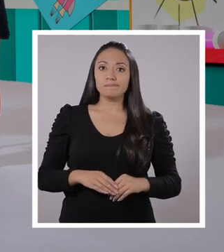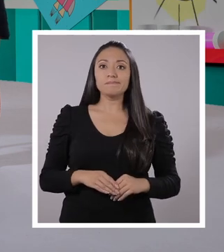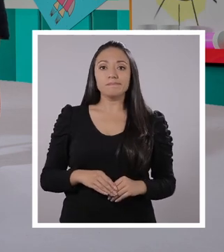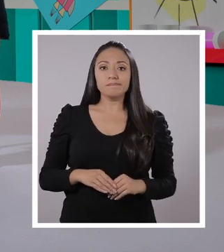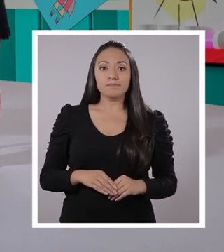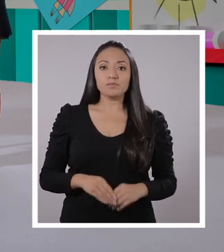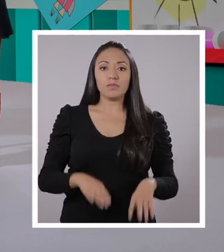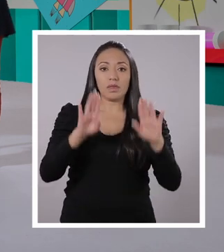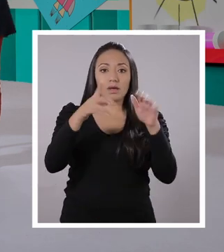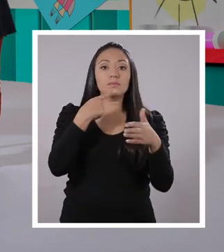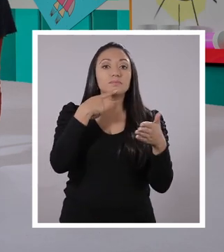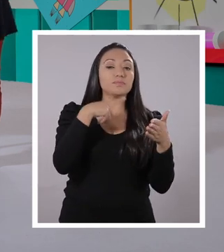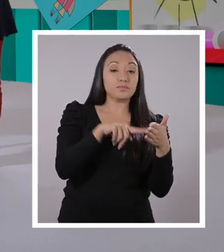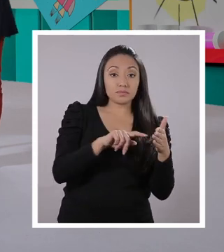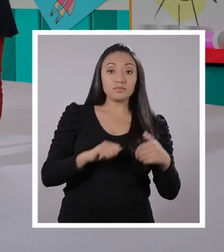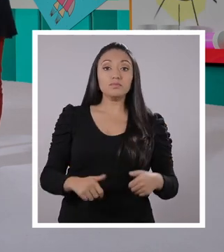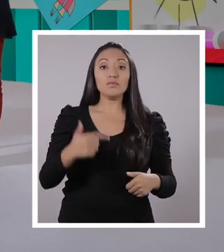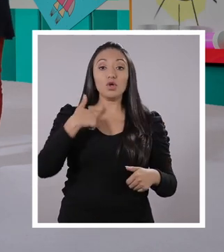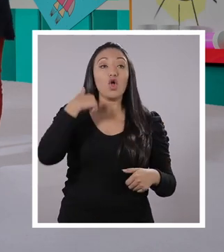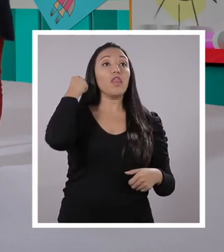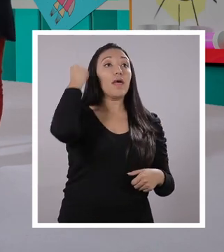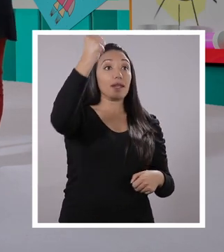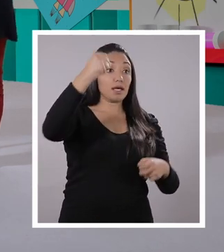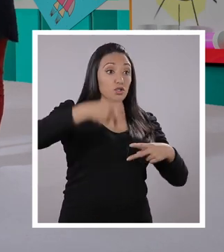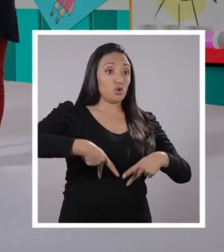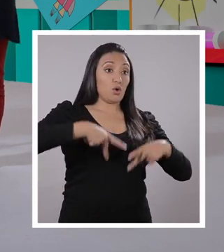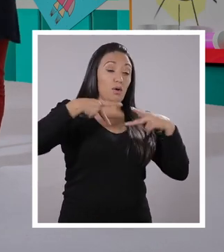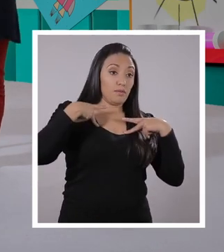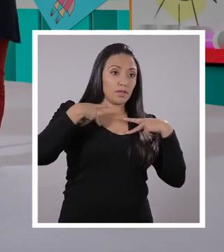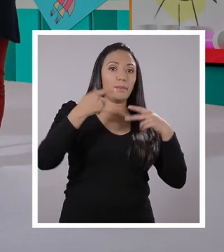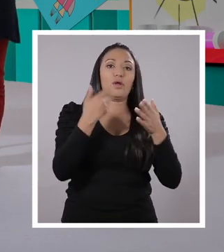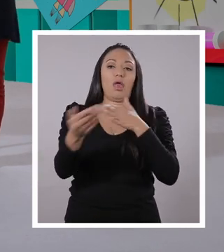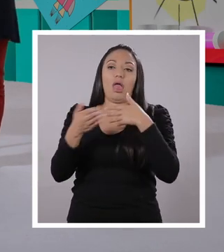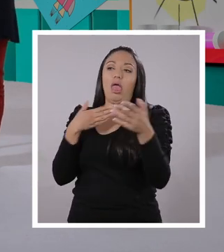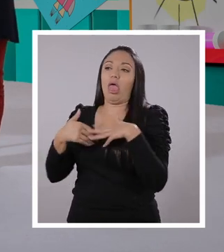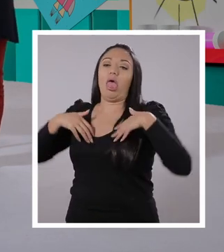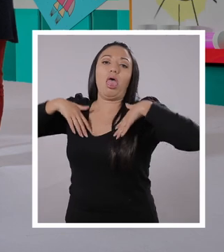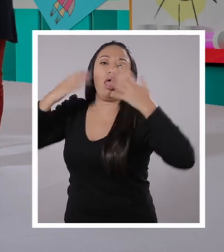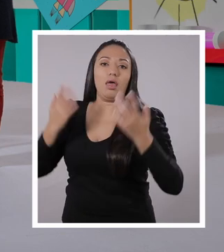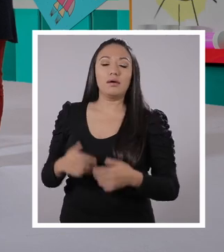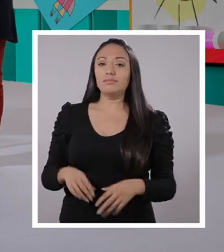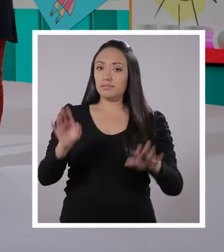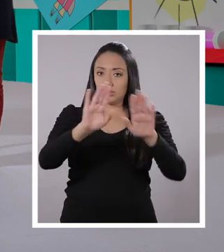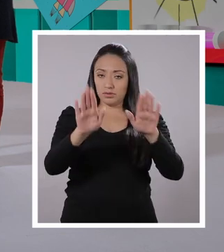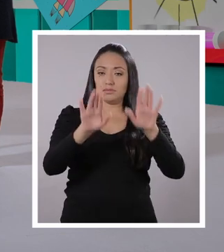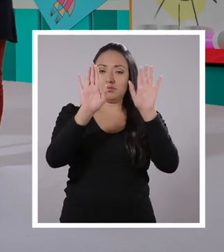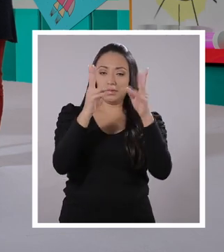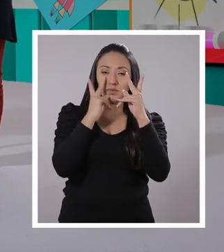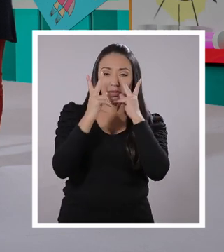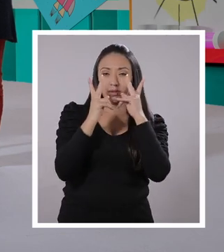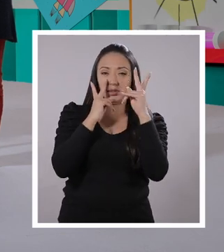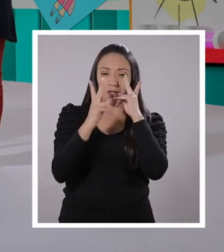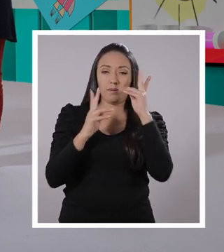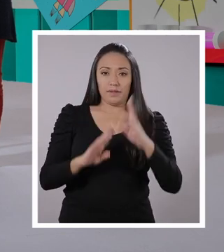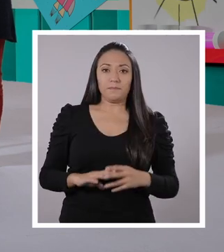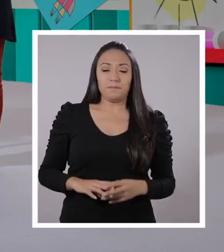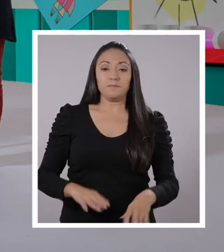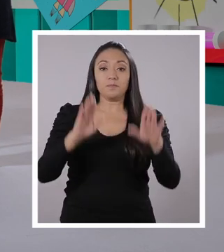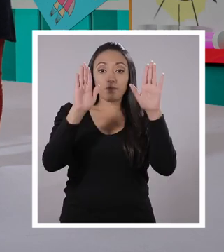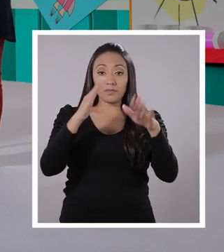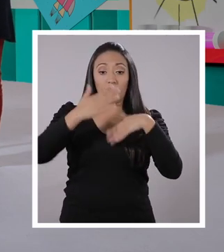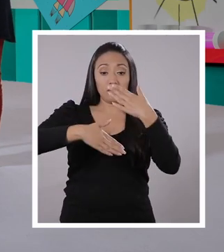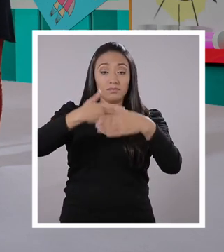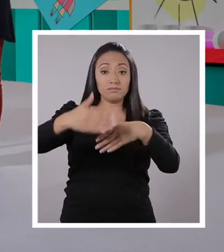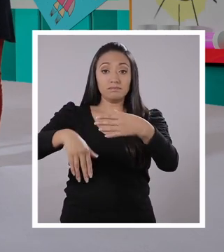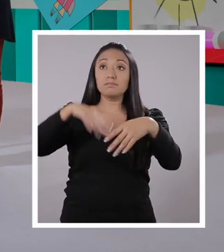responsabilidad de estar seguros y protegidos. Muy bien. Por ejemplo, yo tengo derecho a la vida, pero no por eso puedo hacer lo que sea con ella, ¿no es